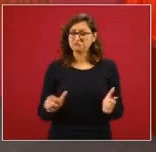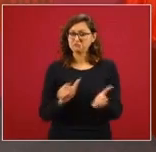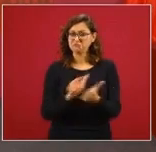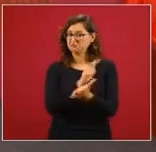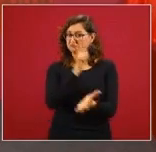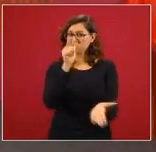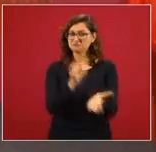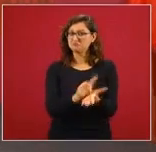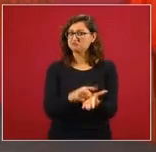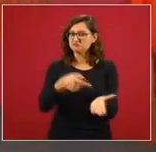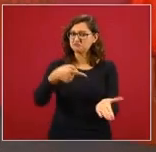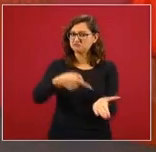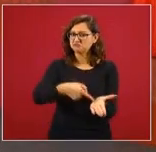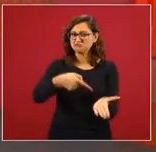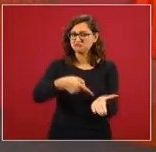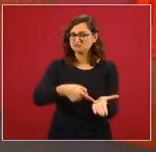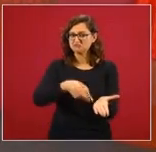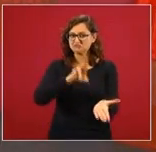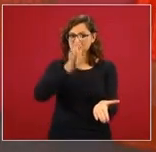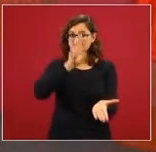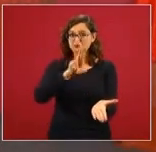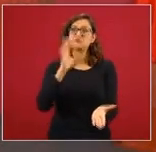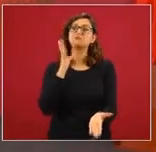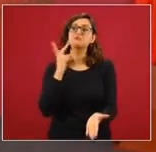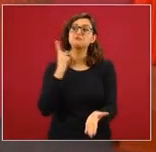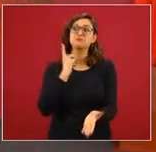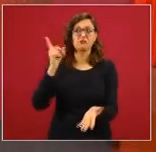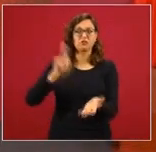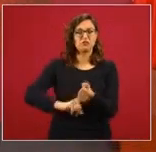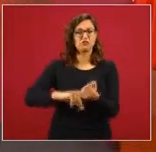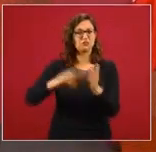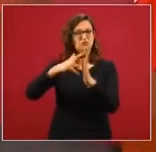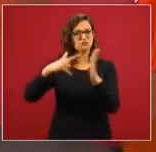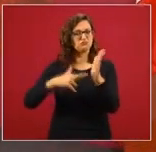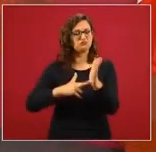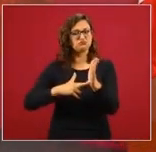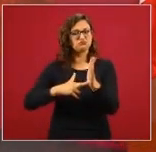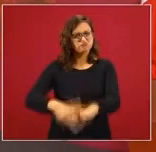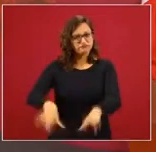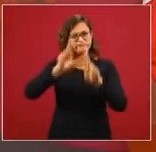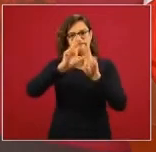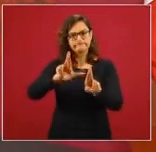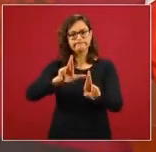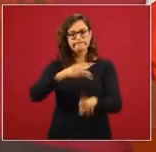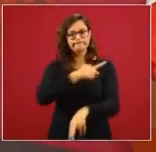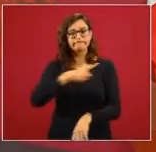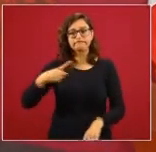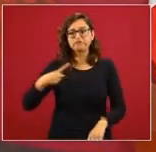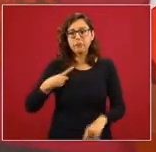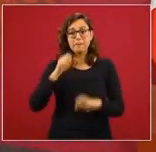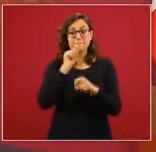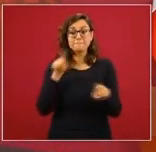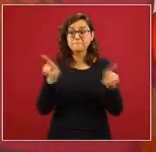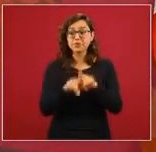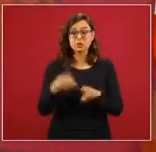ley, el reglamento. Es como pasó hace un año